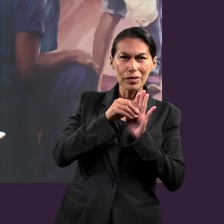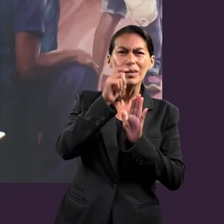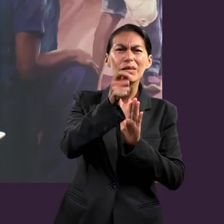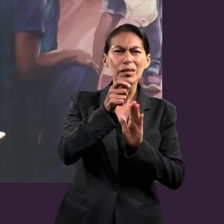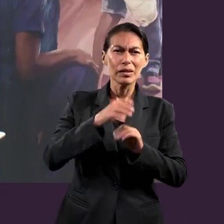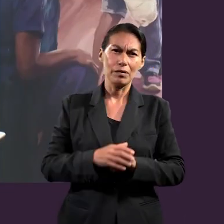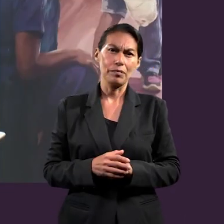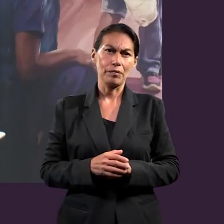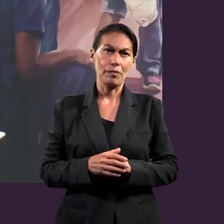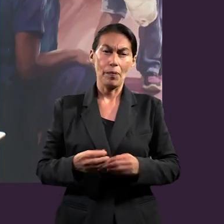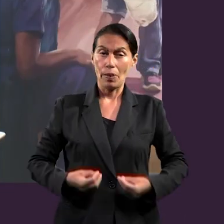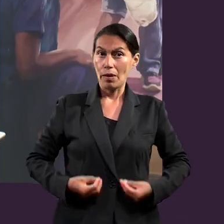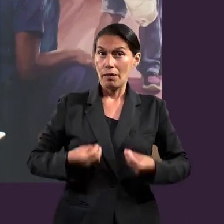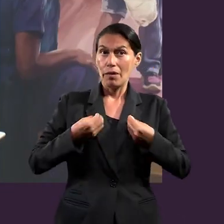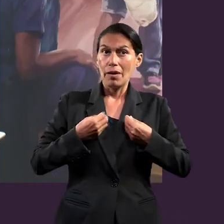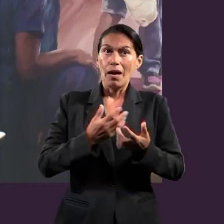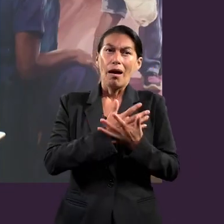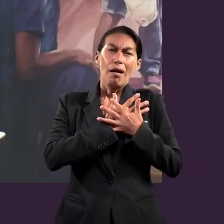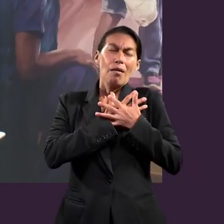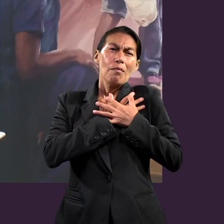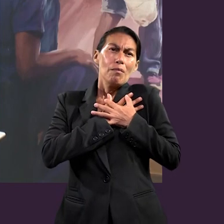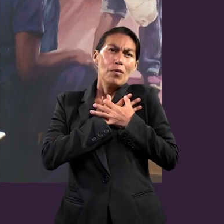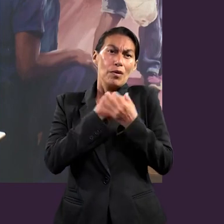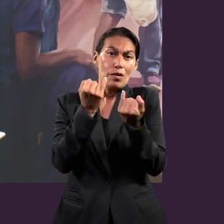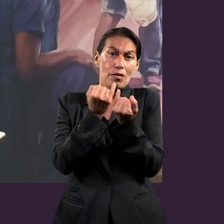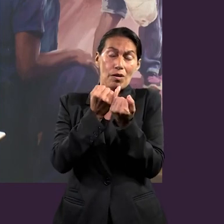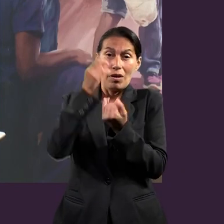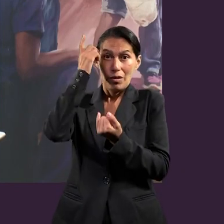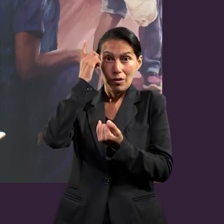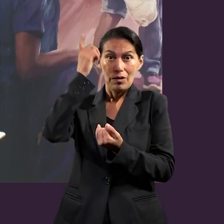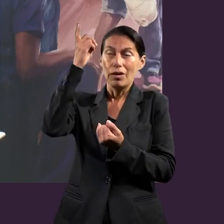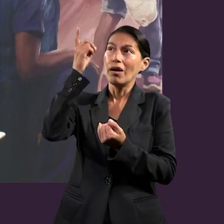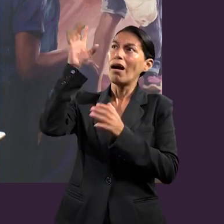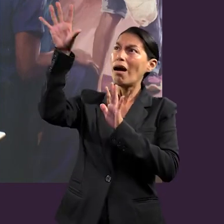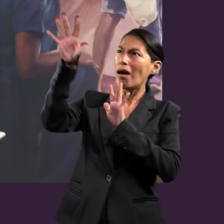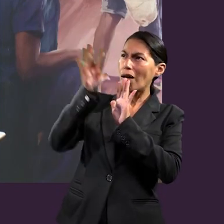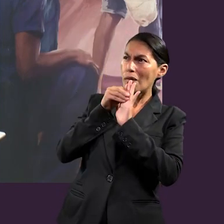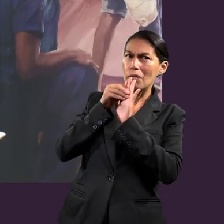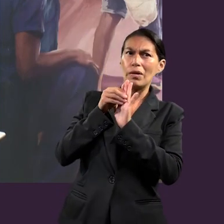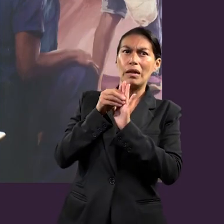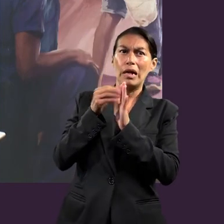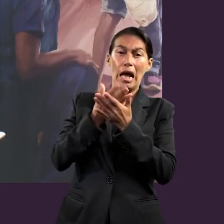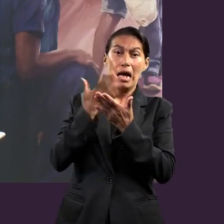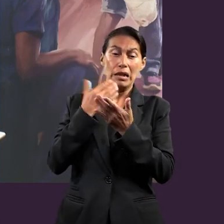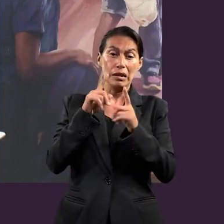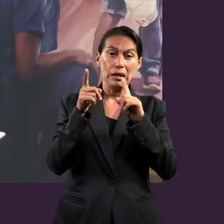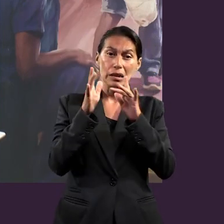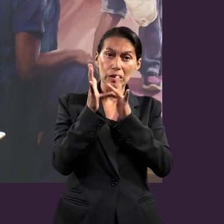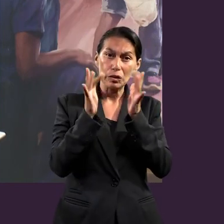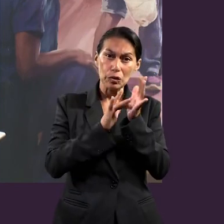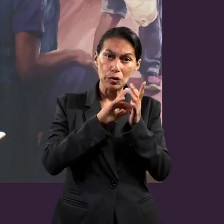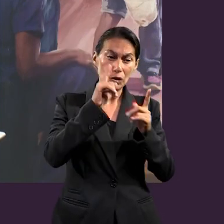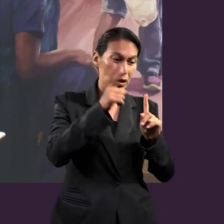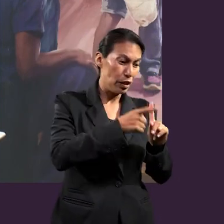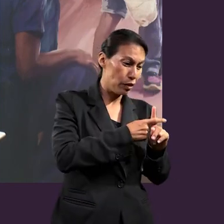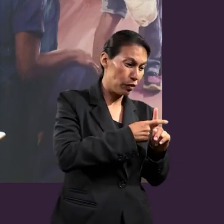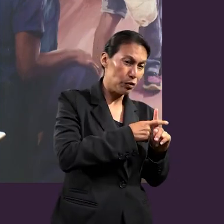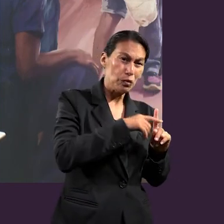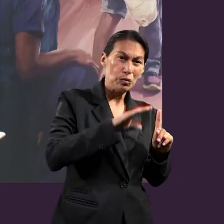creo que es a llevar una vida de amor como así lo hizo Dios al, bueno, Cristo al morir en la cruz